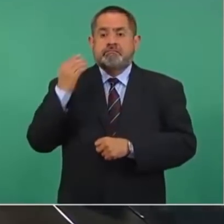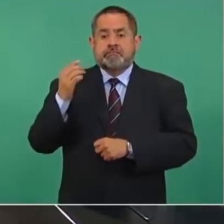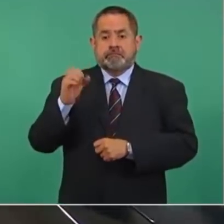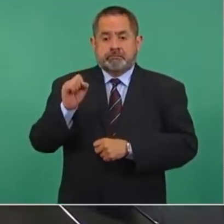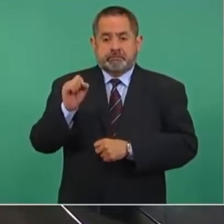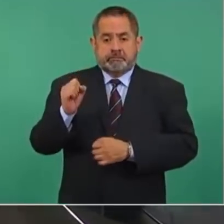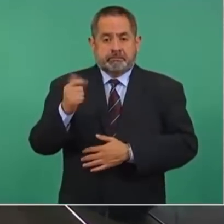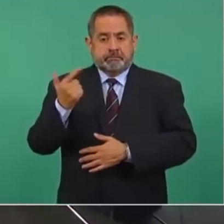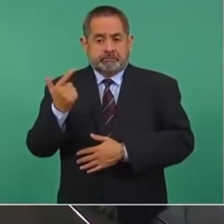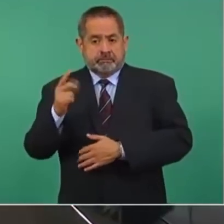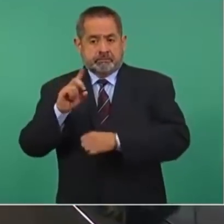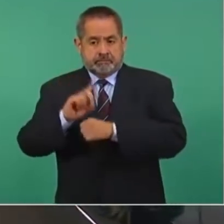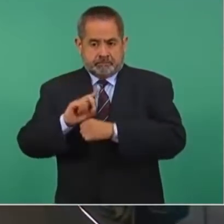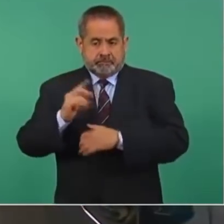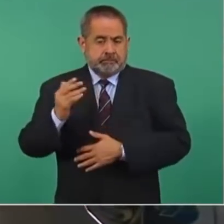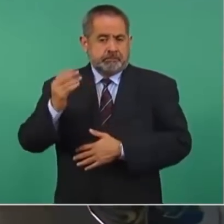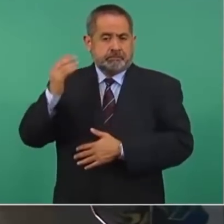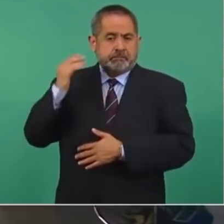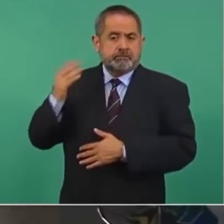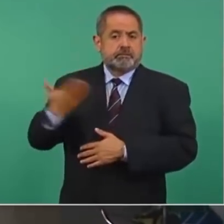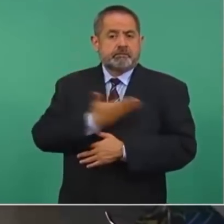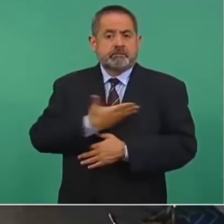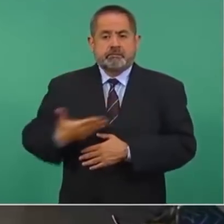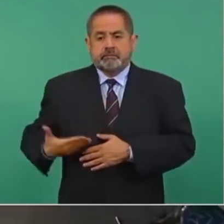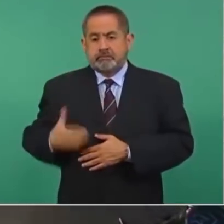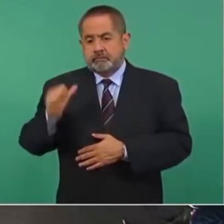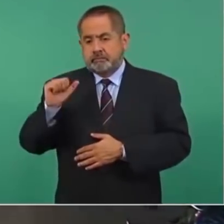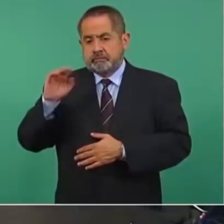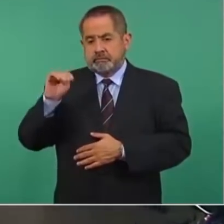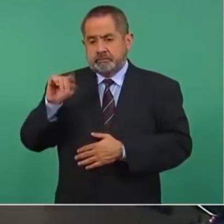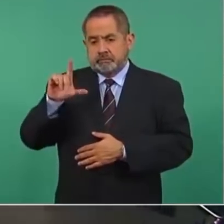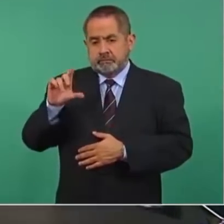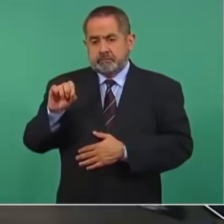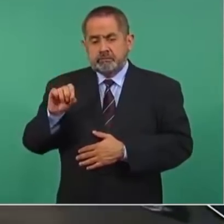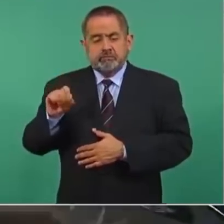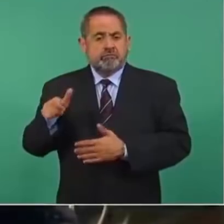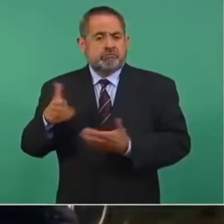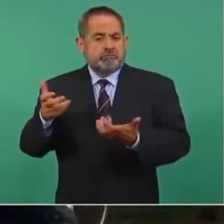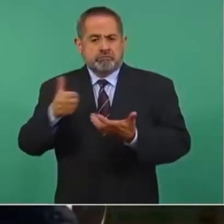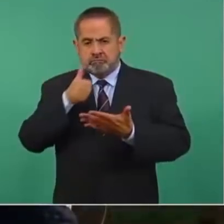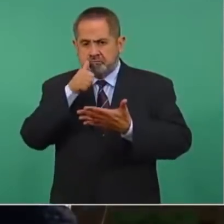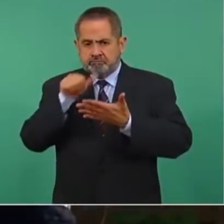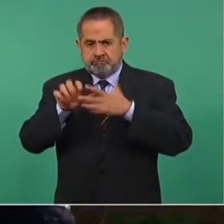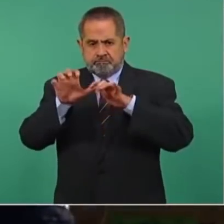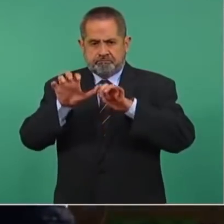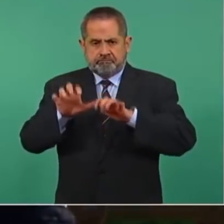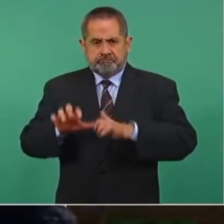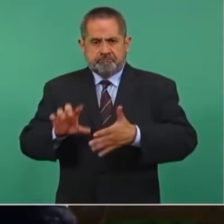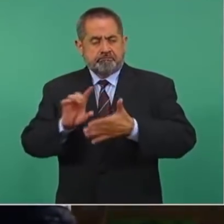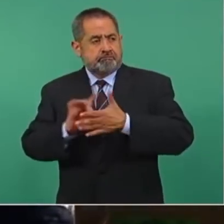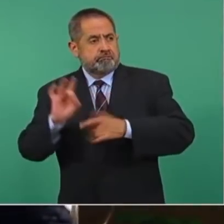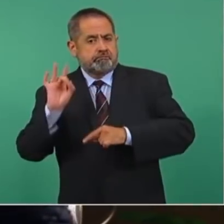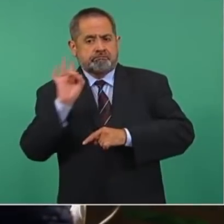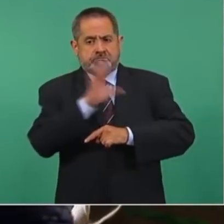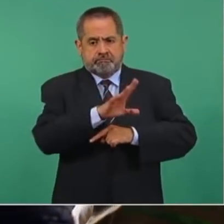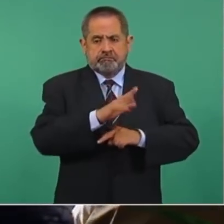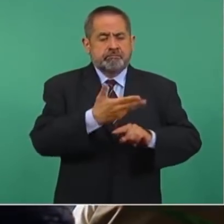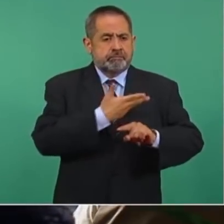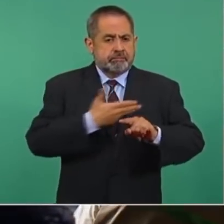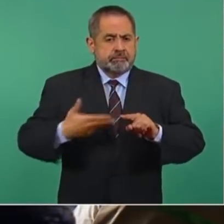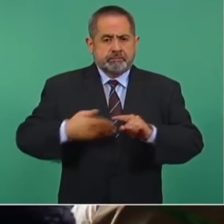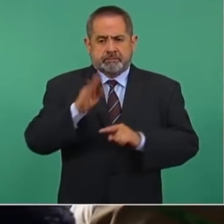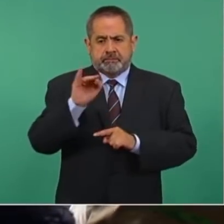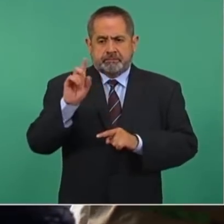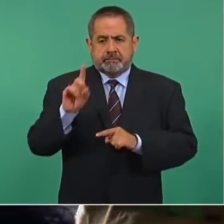pasado, señor presidente López Obrador, hizo una carta para el presidente Biden, yo la entregué el día 9